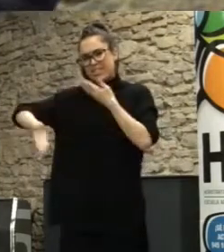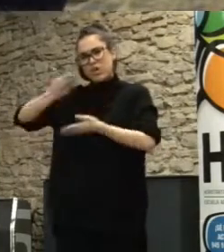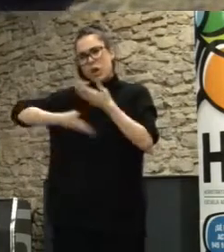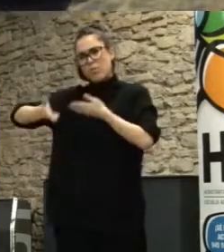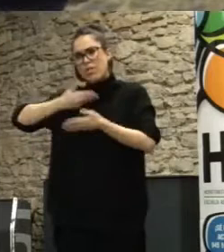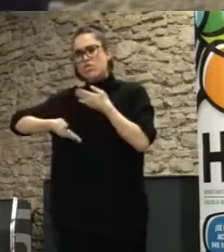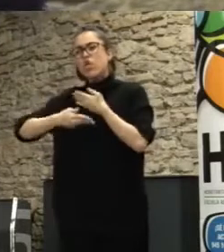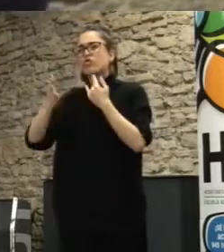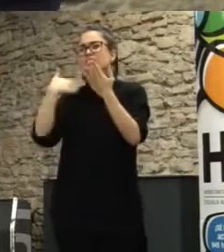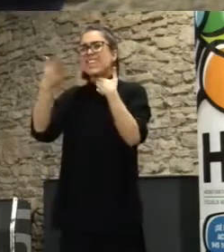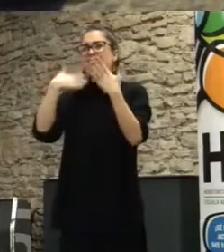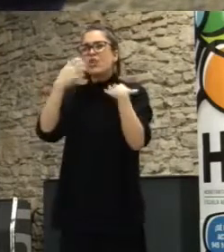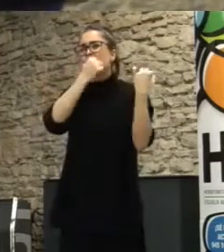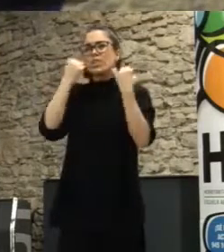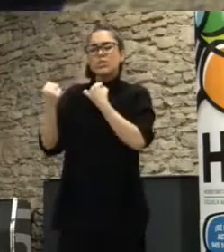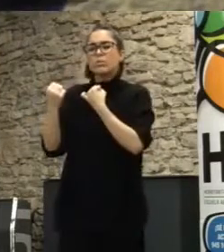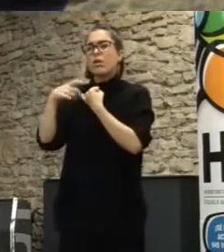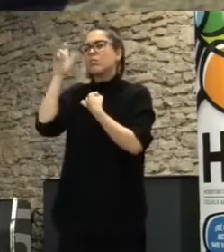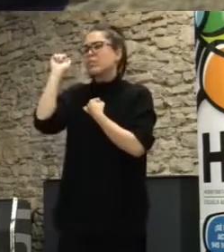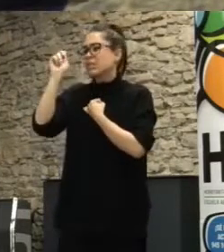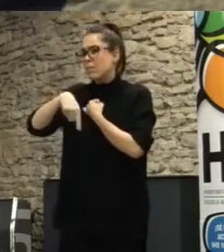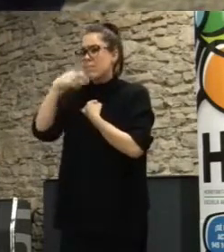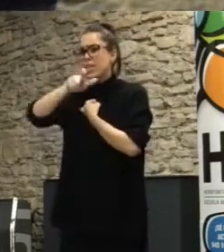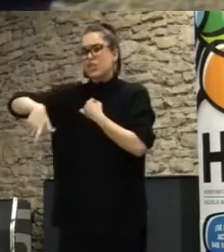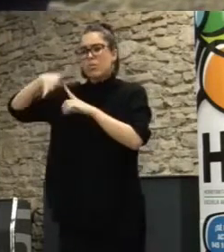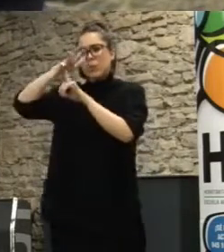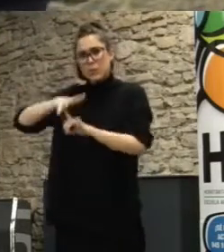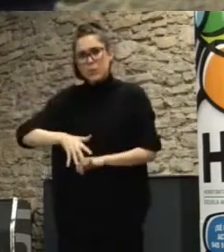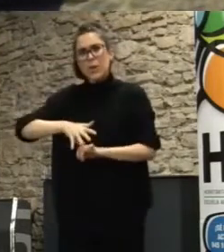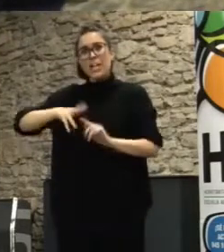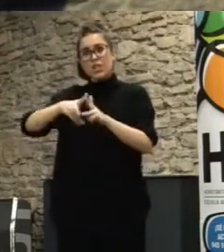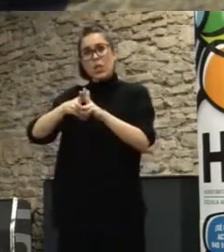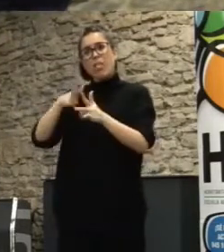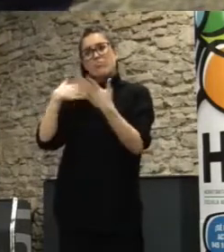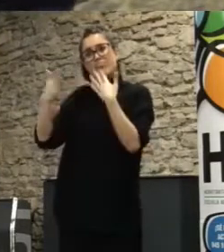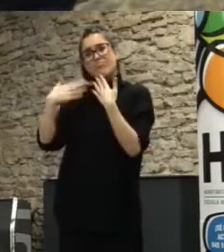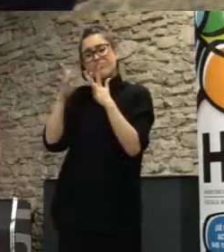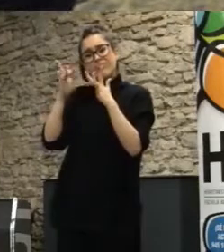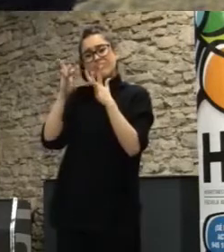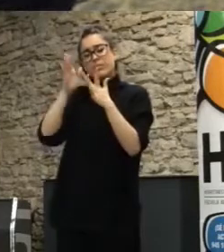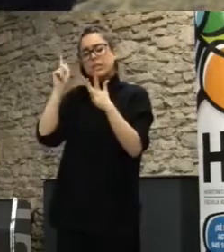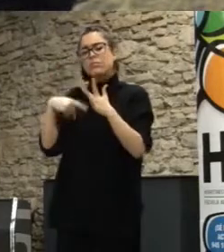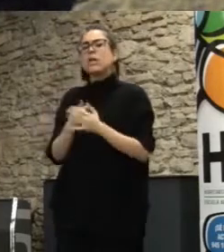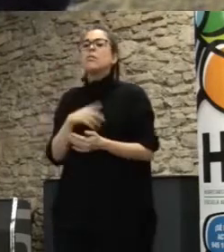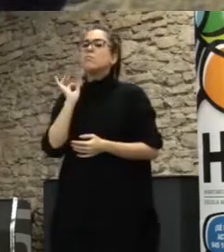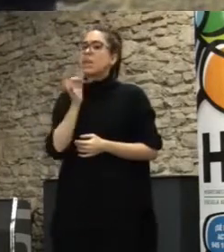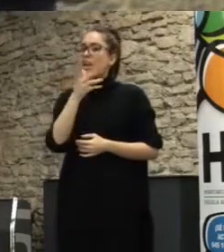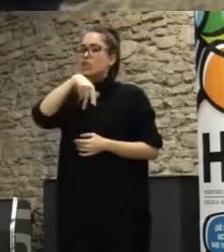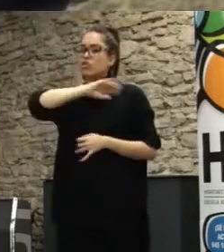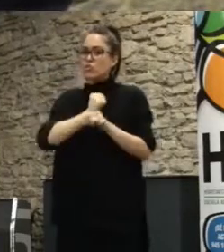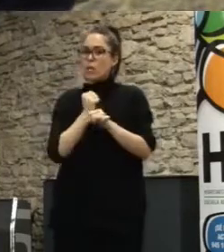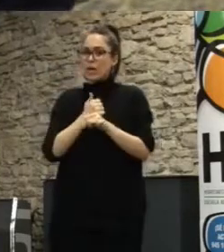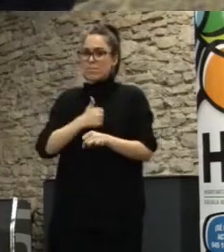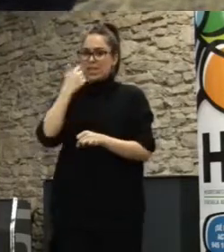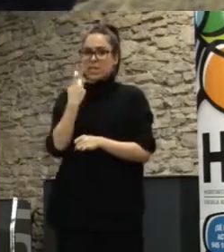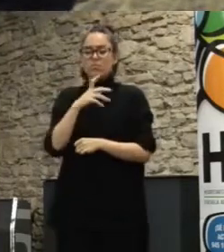con gente claramente excluida de la sociedad pero bueno sin duda que es una línea a trabajar más y creo